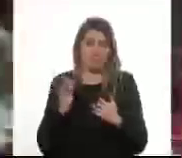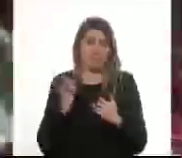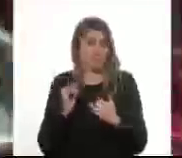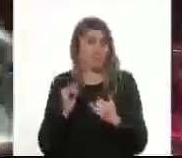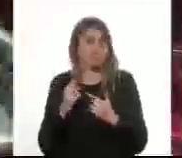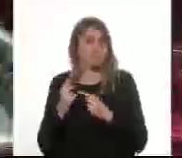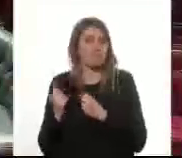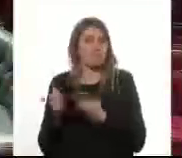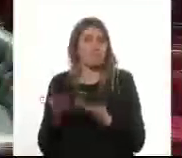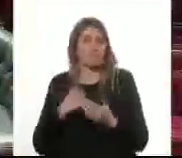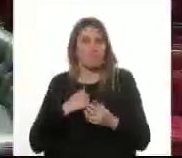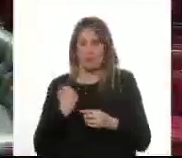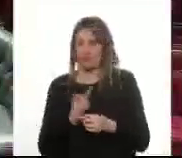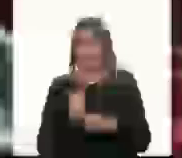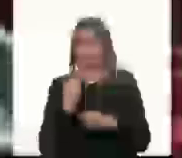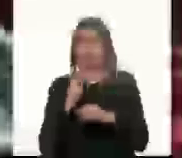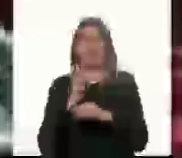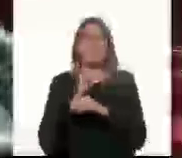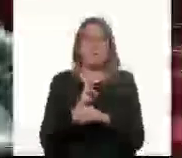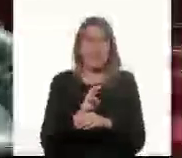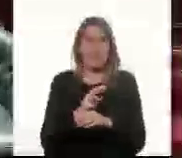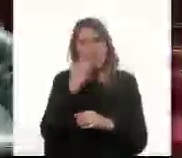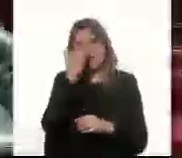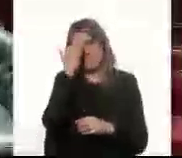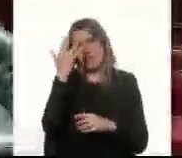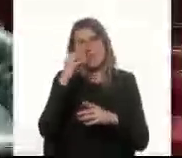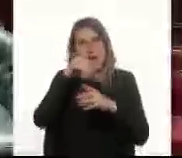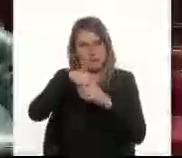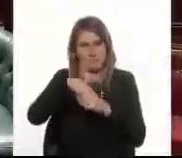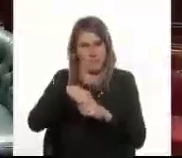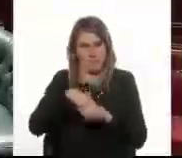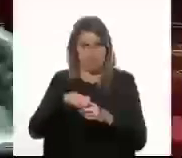A lo que representábamos A al frente amplio